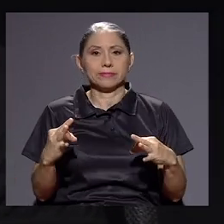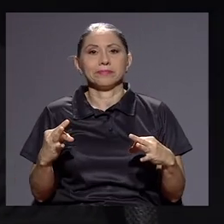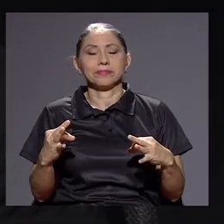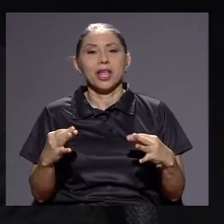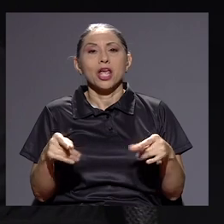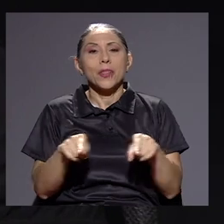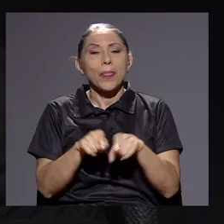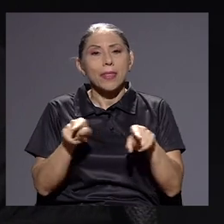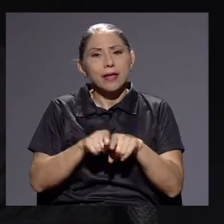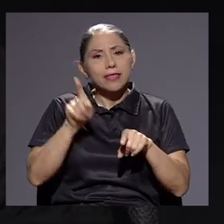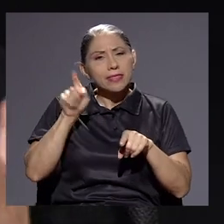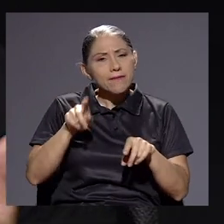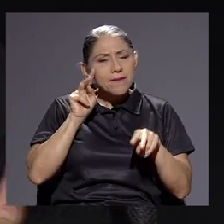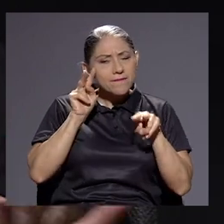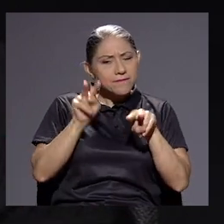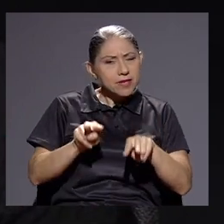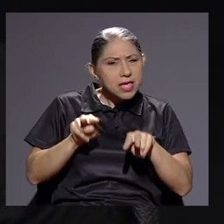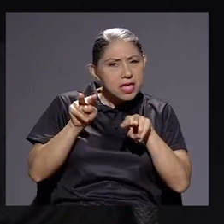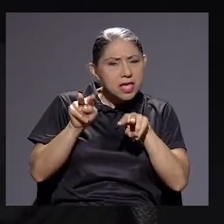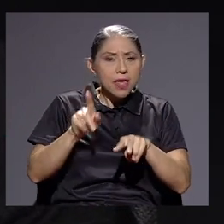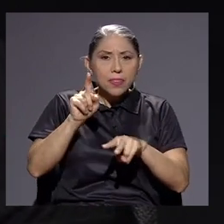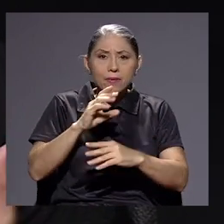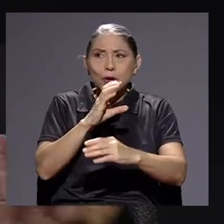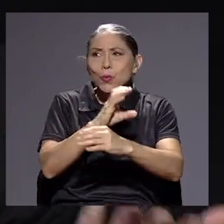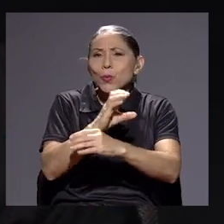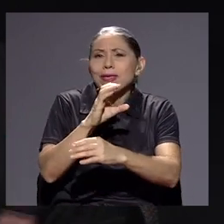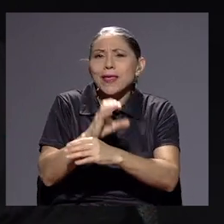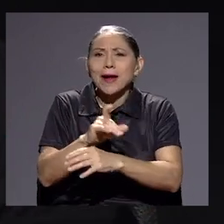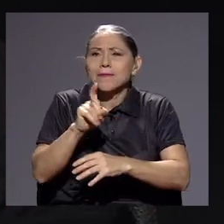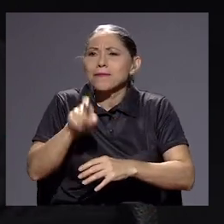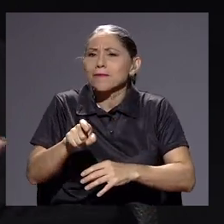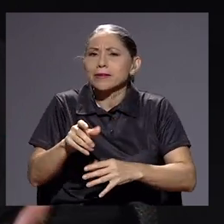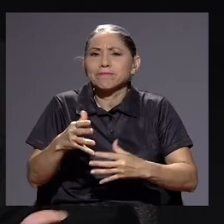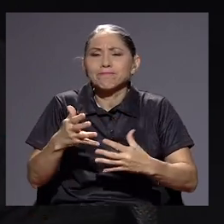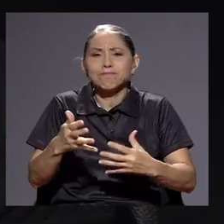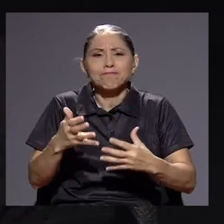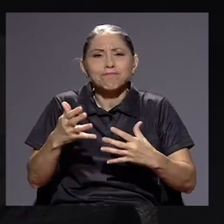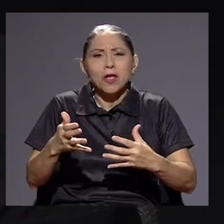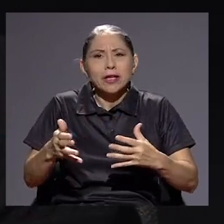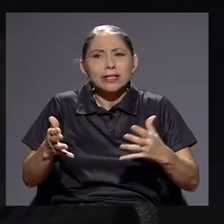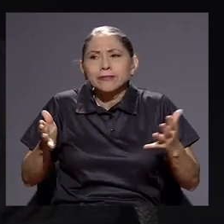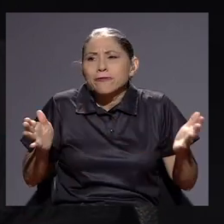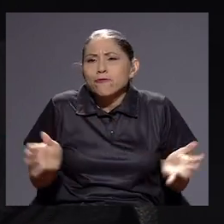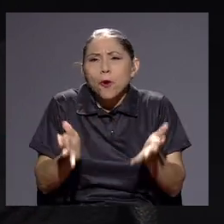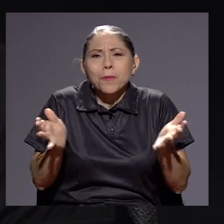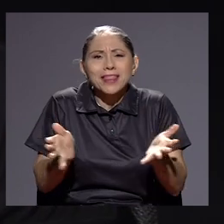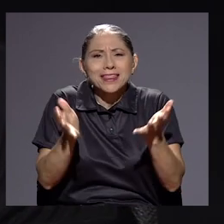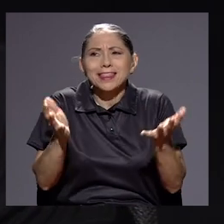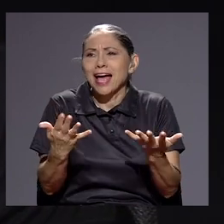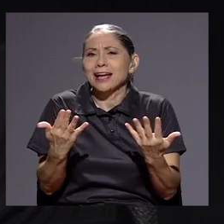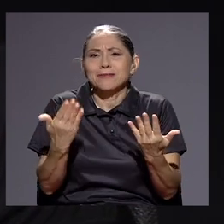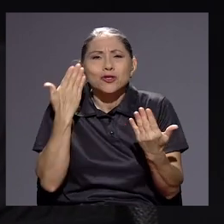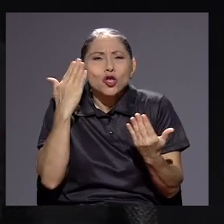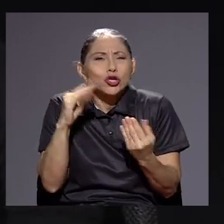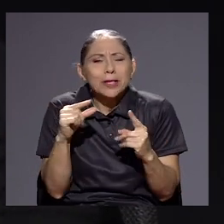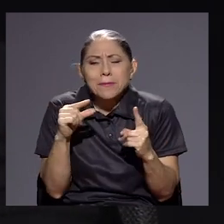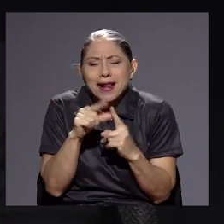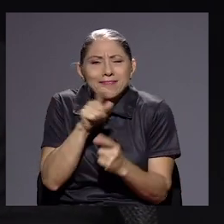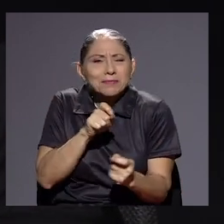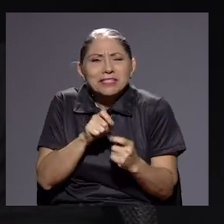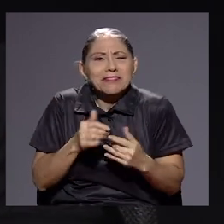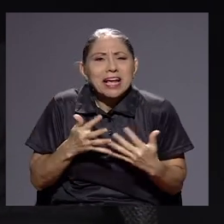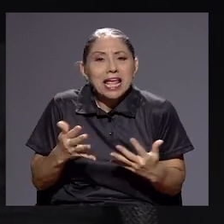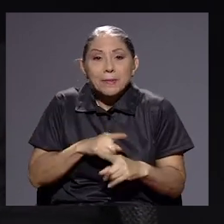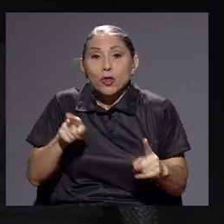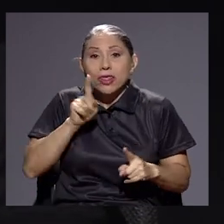hay que vigilar, cuidar, no sé, fomentar, no sabría cómo decirlo específicamente, esa